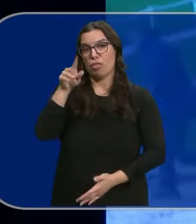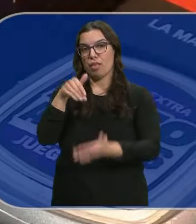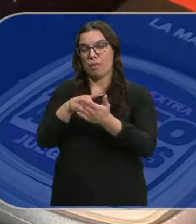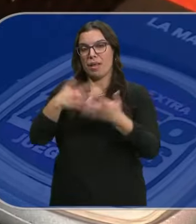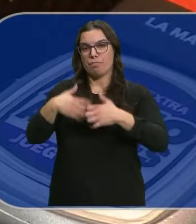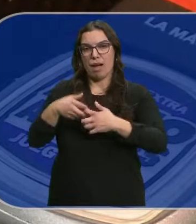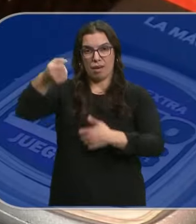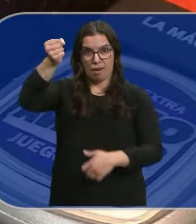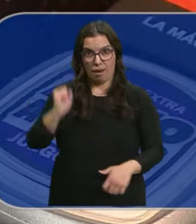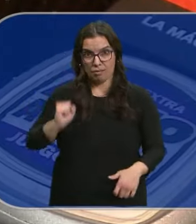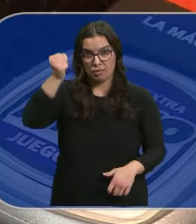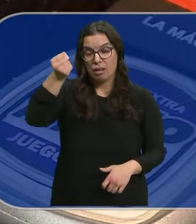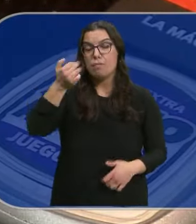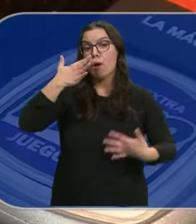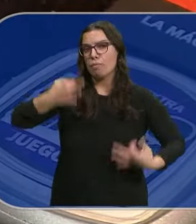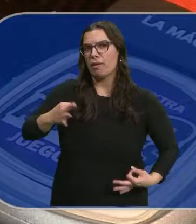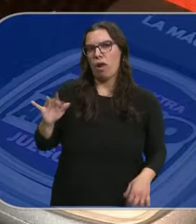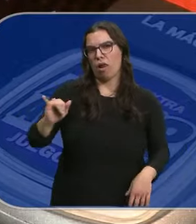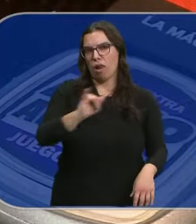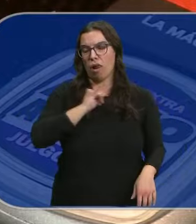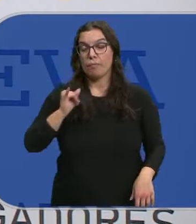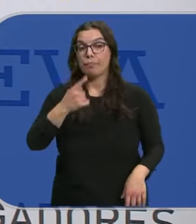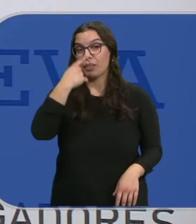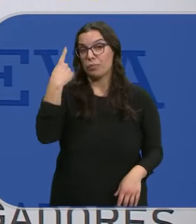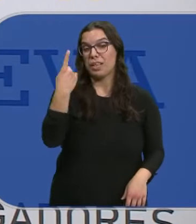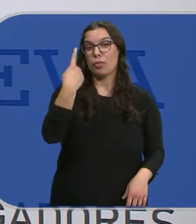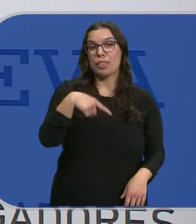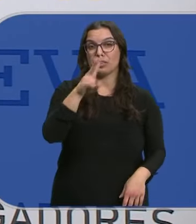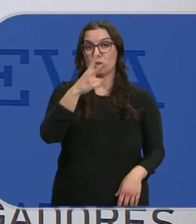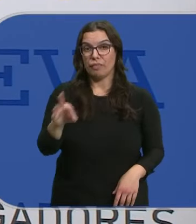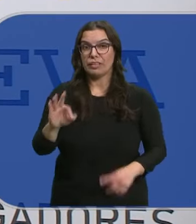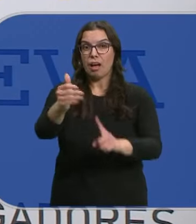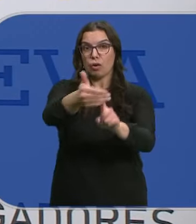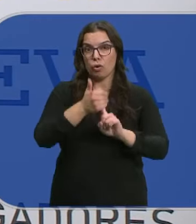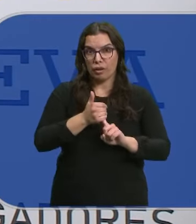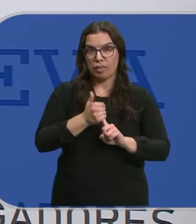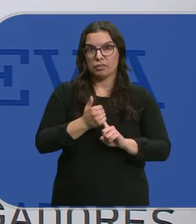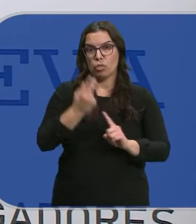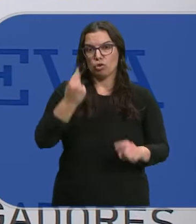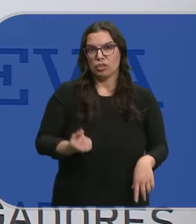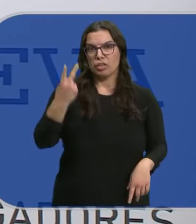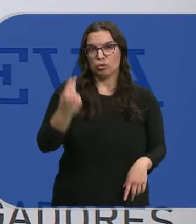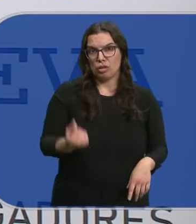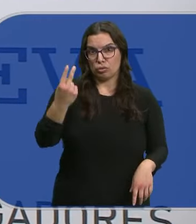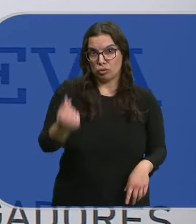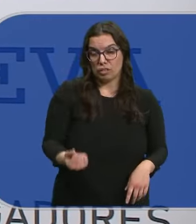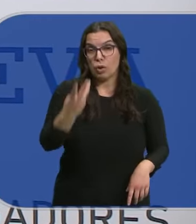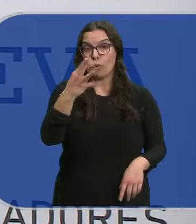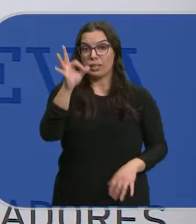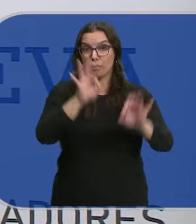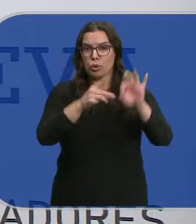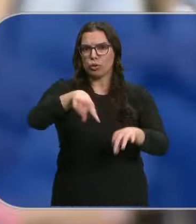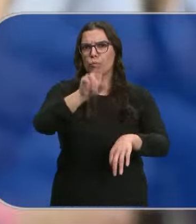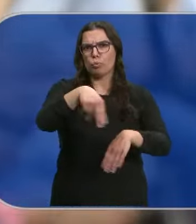máquinas En funcionamiento Aún así El riesgo está ahí El año pasado 120 acogidas Tuvimos una cada dos días El 40% de ellos